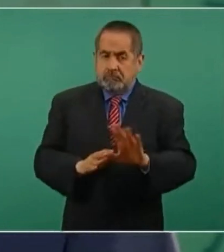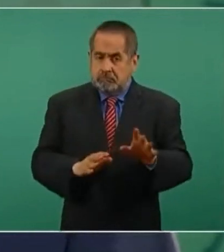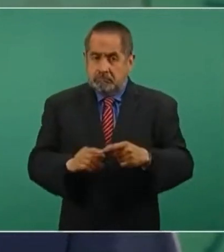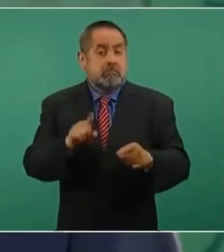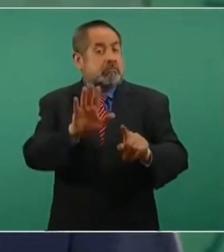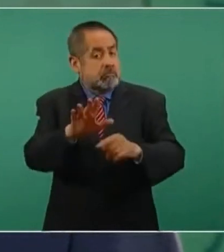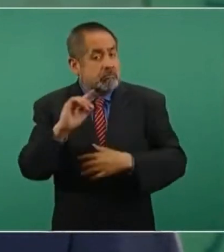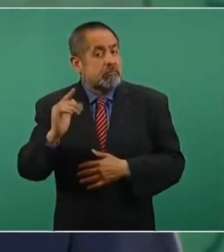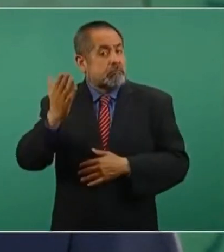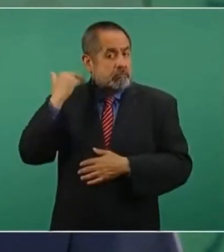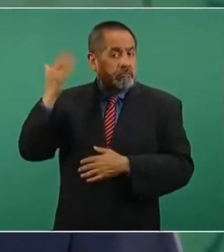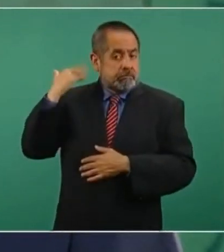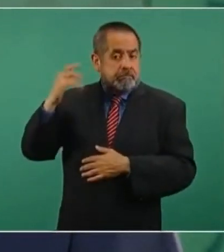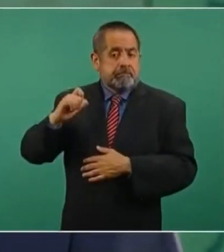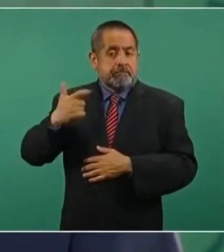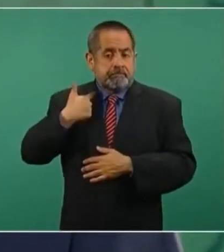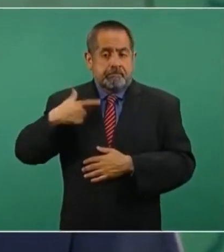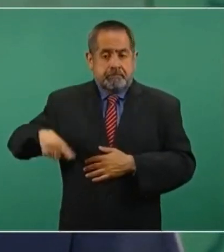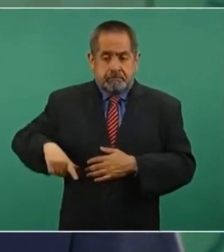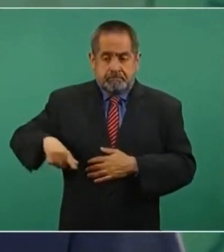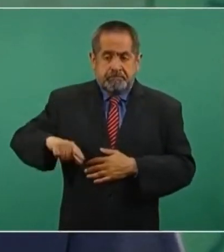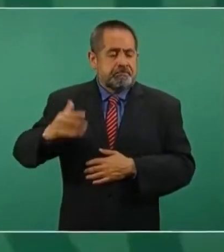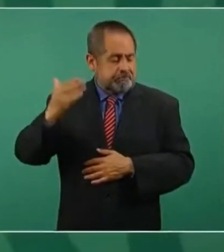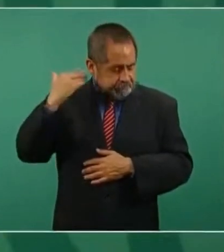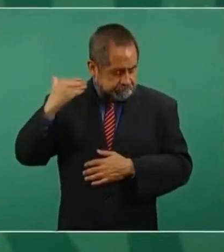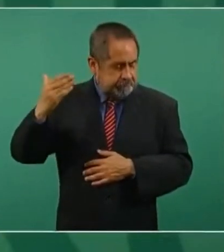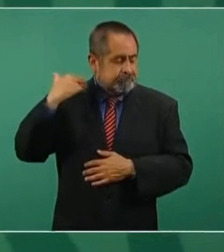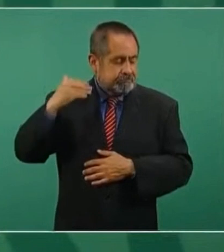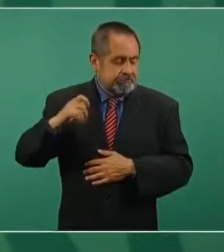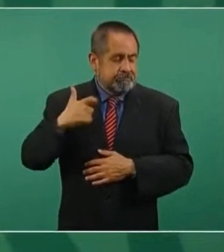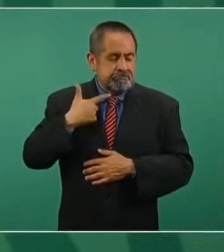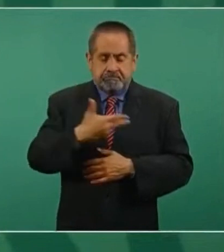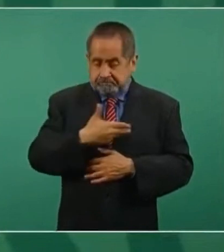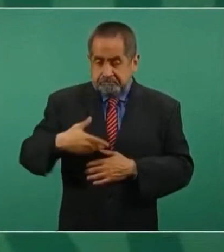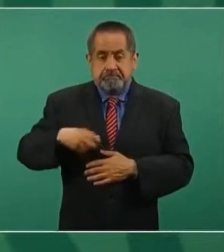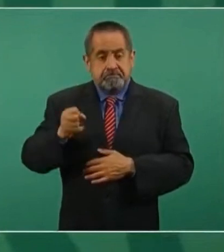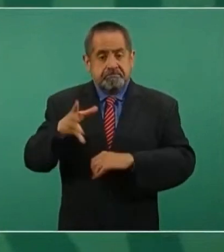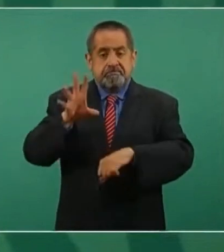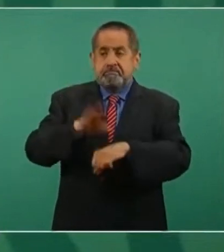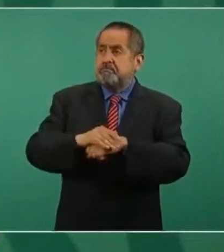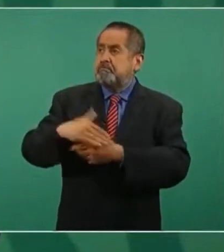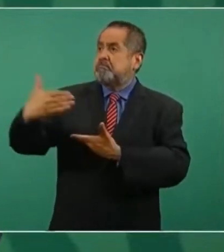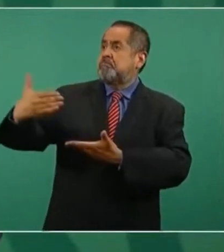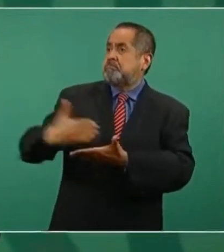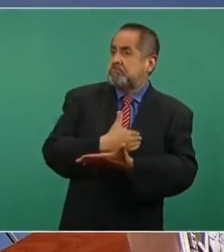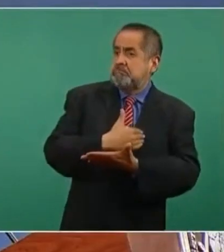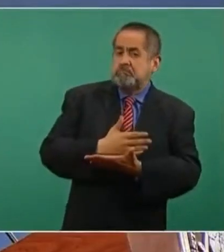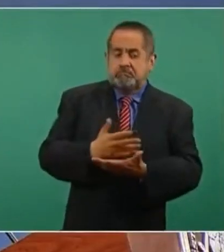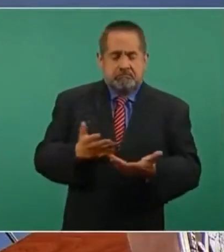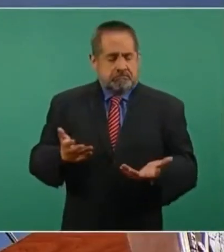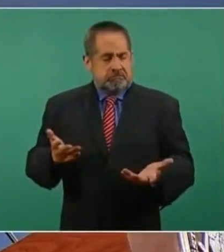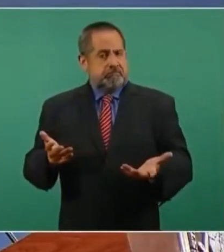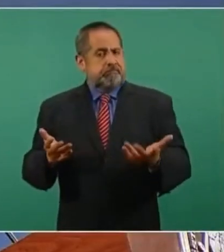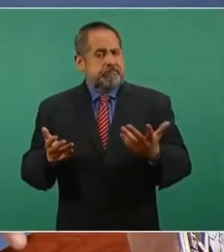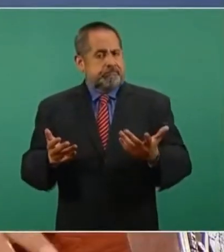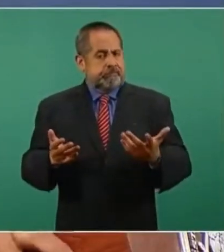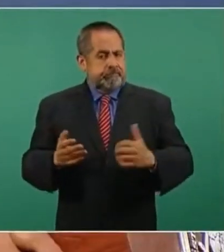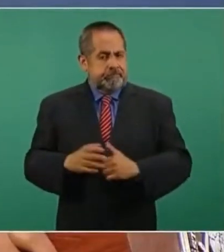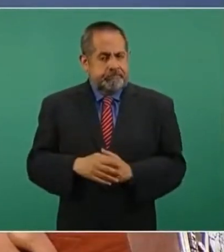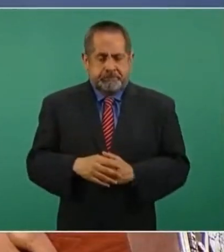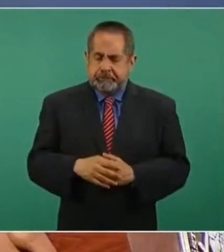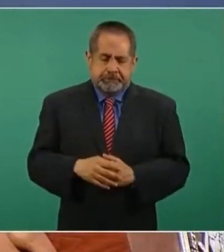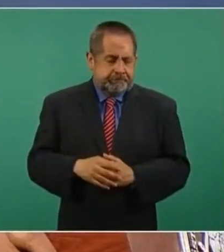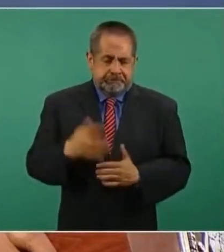en otros tiempos, que se